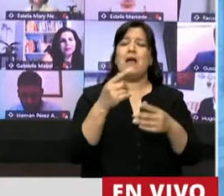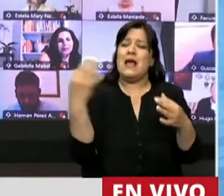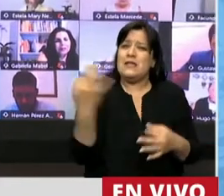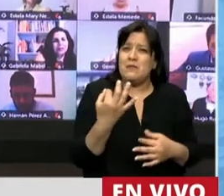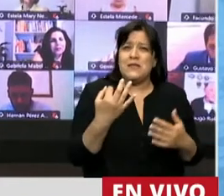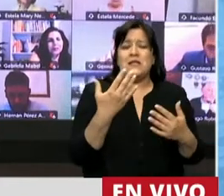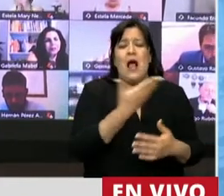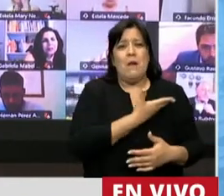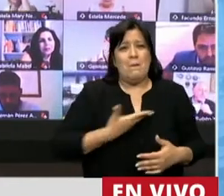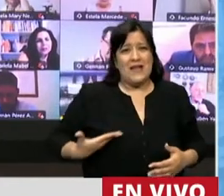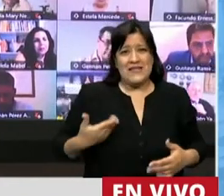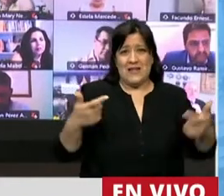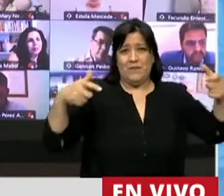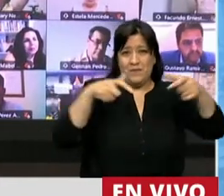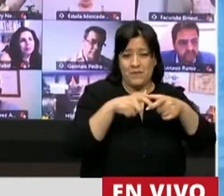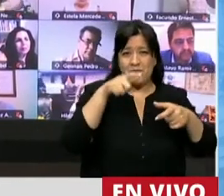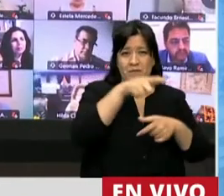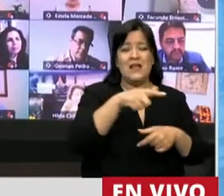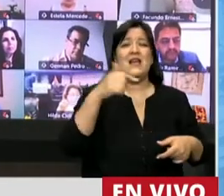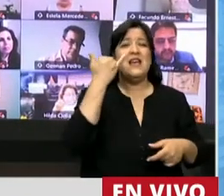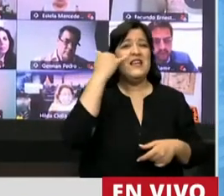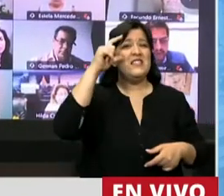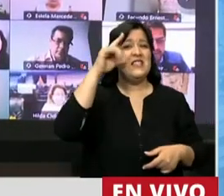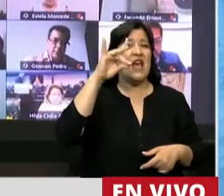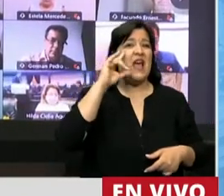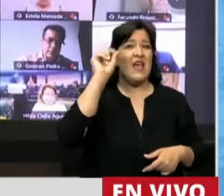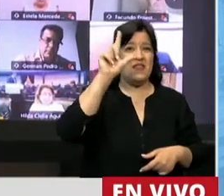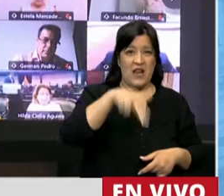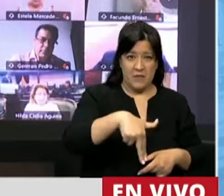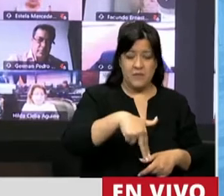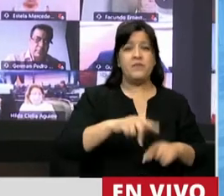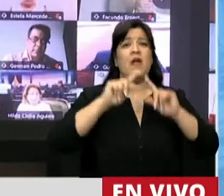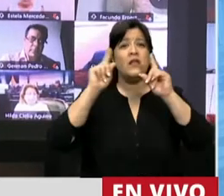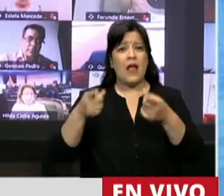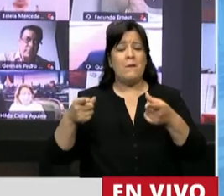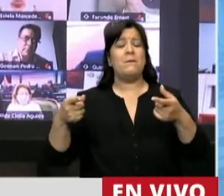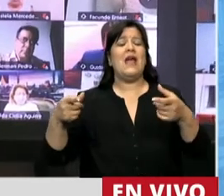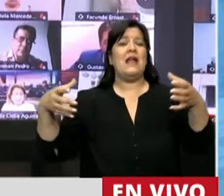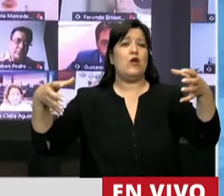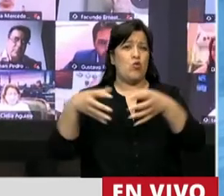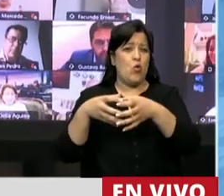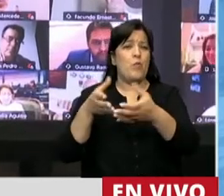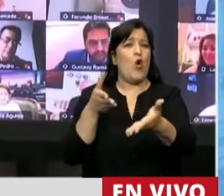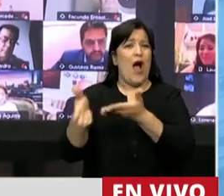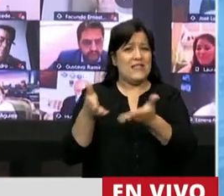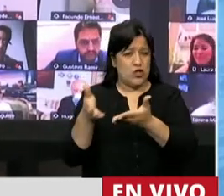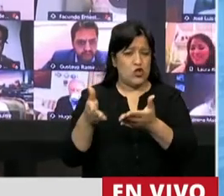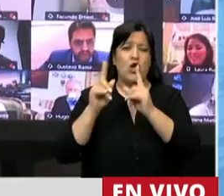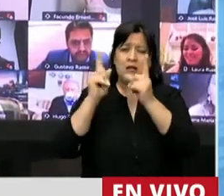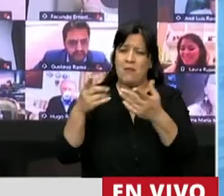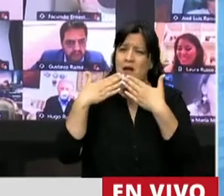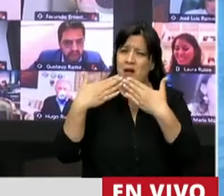tucumano Pablo Yedlin. A nuestro equipo de asesores y quisiera agradecer el invalorable